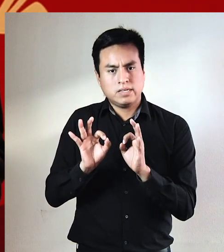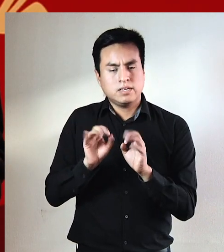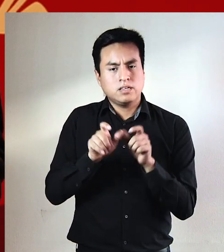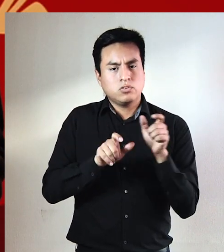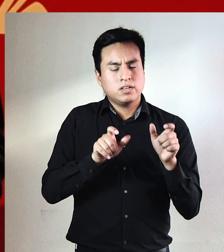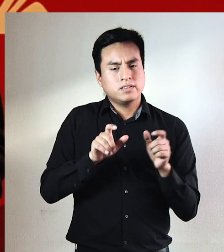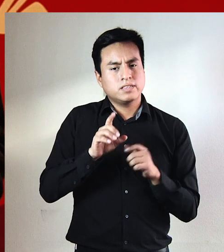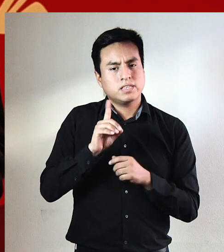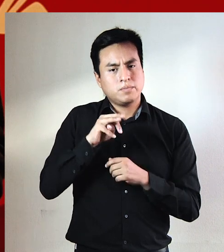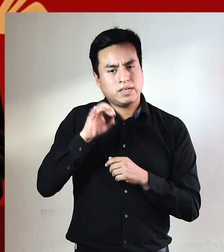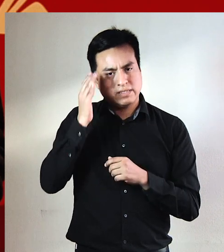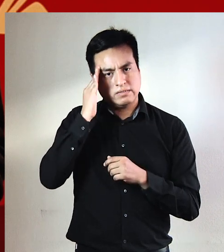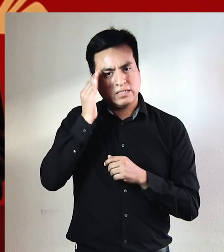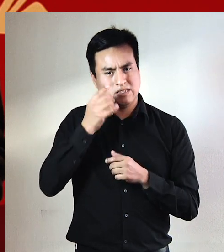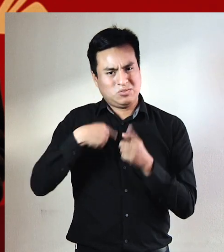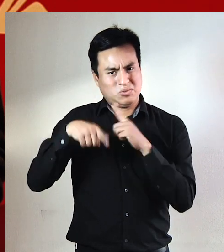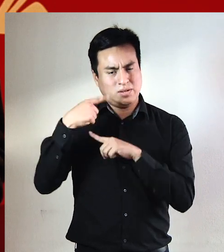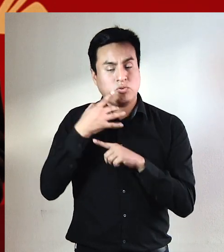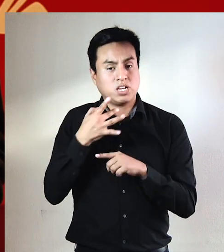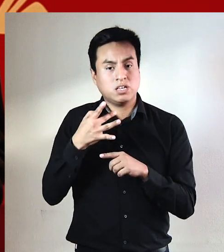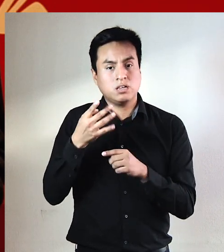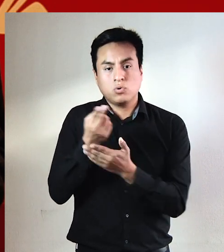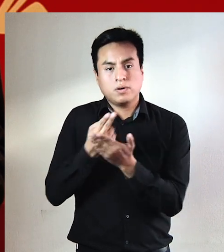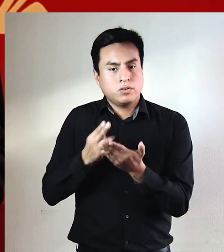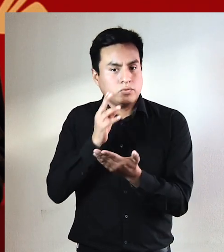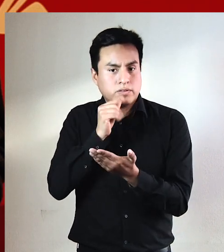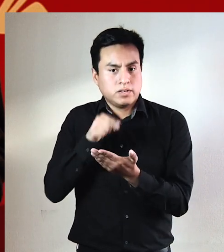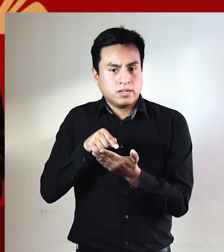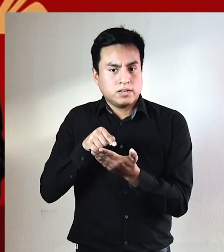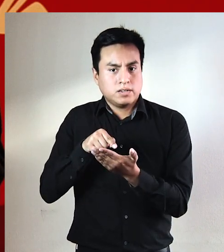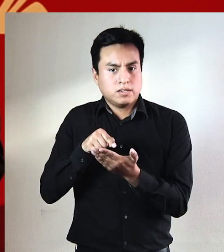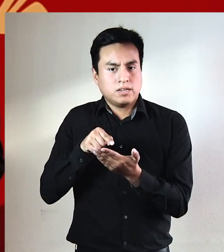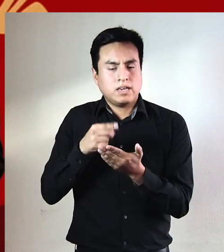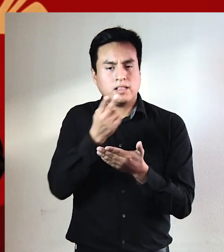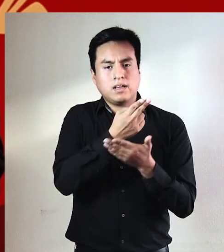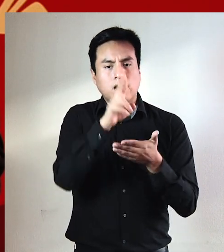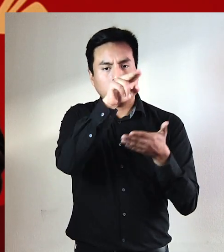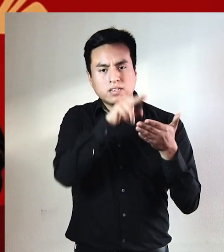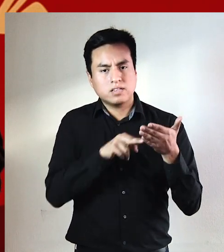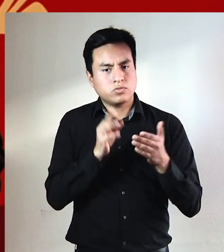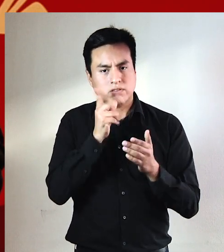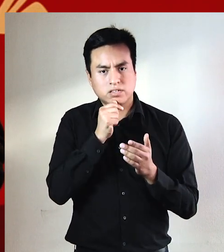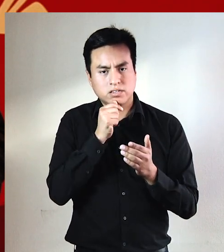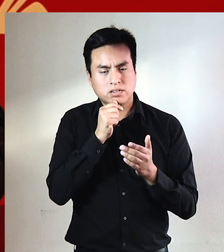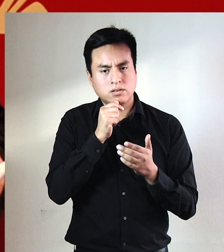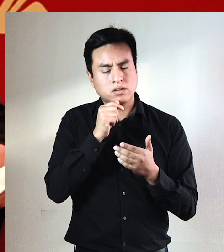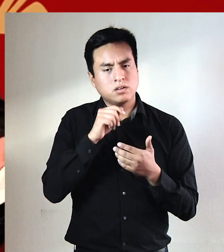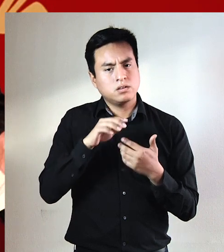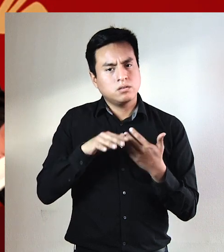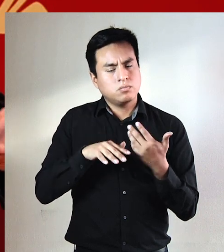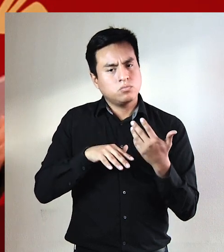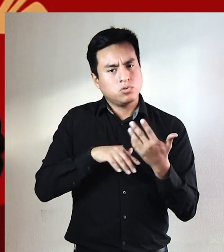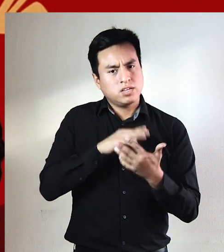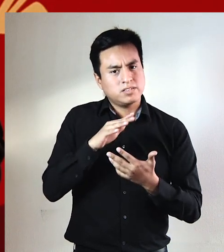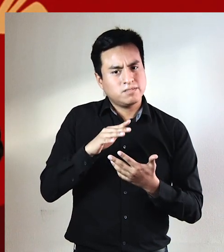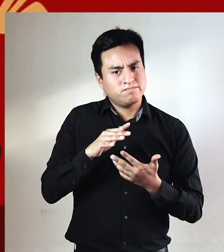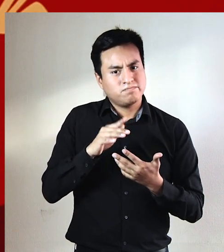todas las demencias de la historia porque si ese poema no existiera si el arte no existiera la violencia